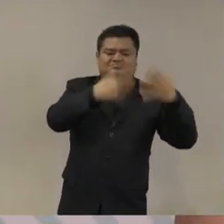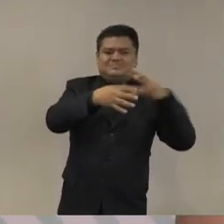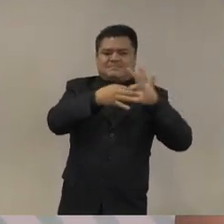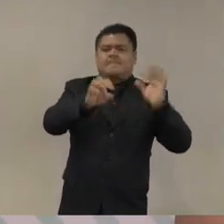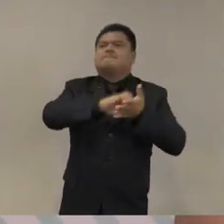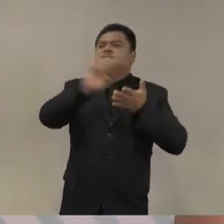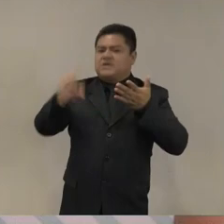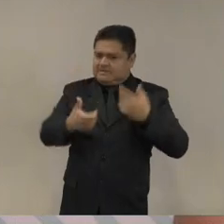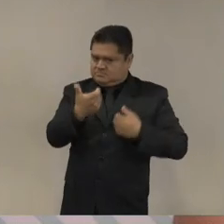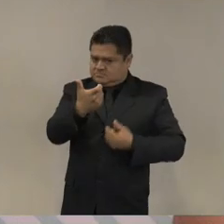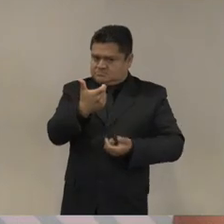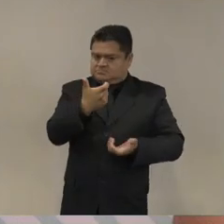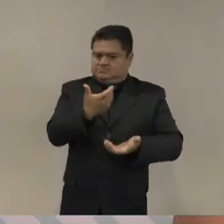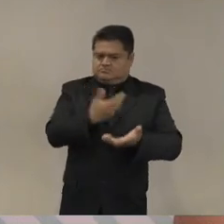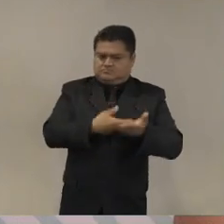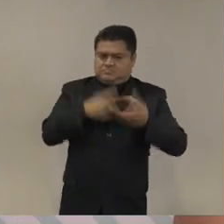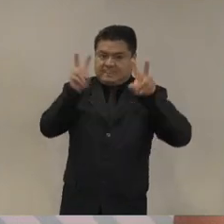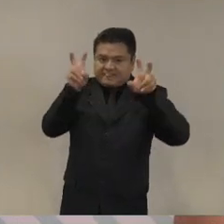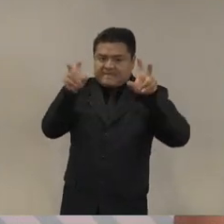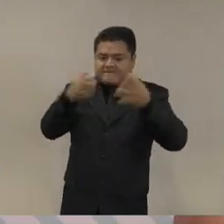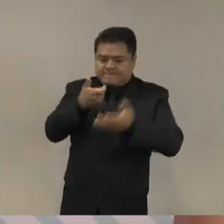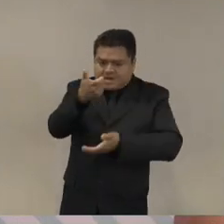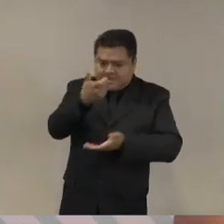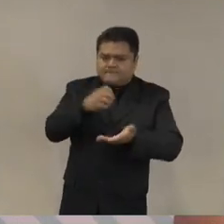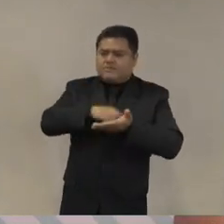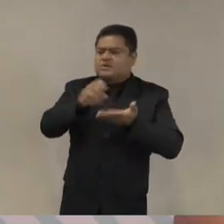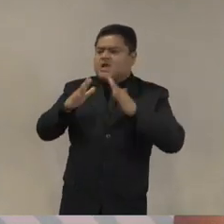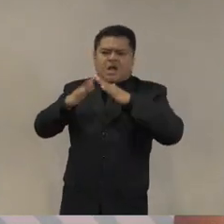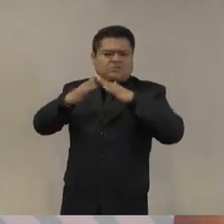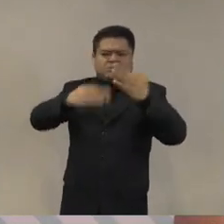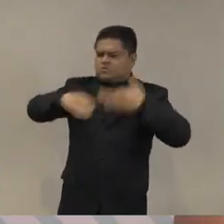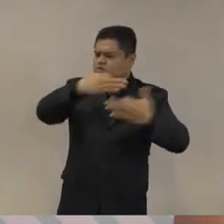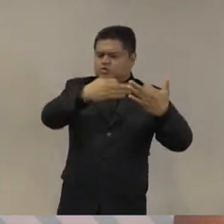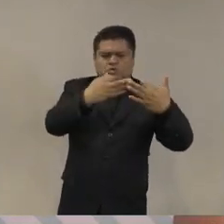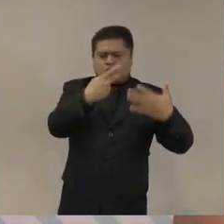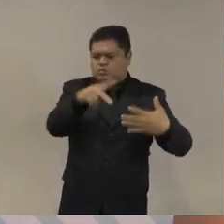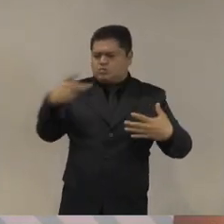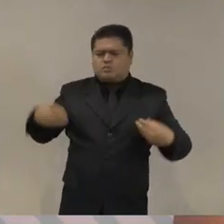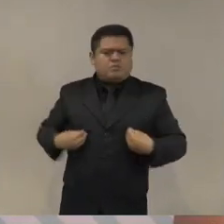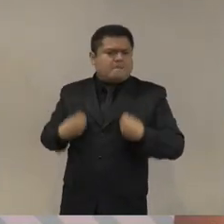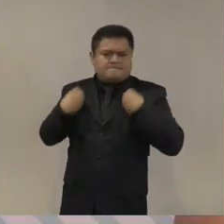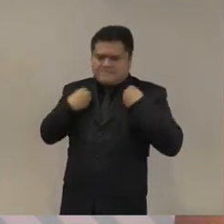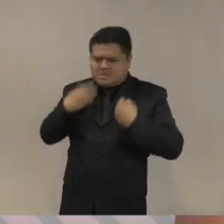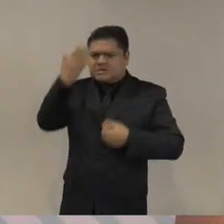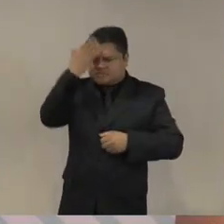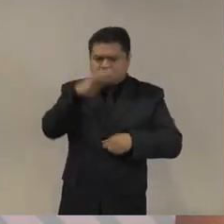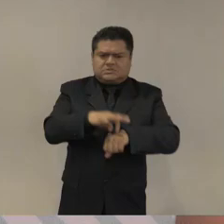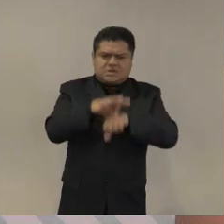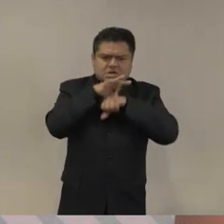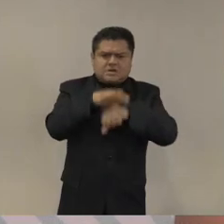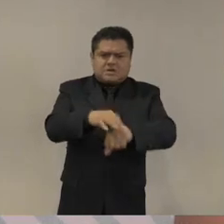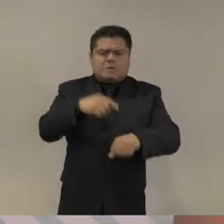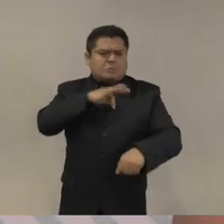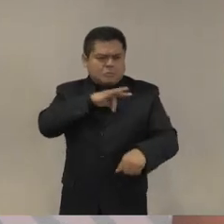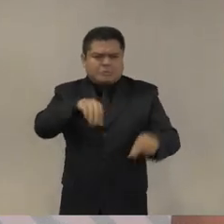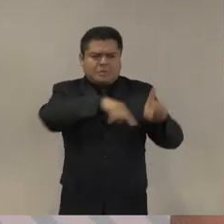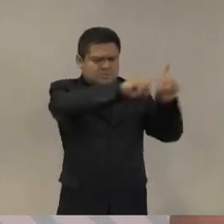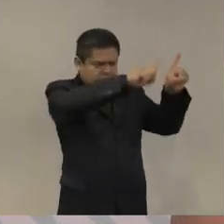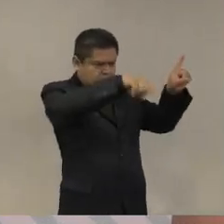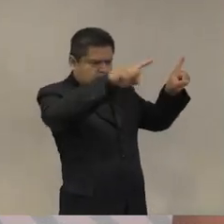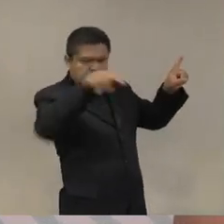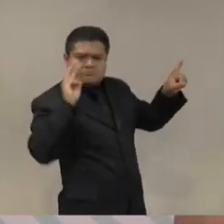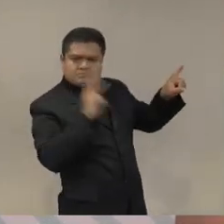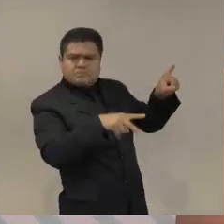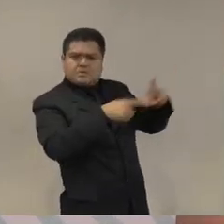económico la relación porque es algo que la gente lo vive lo experimenta uno puede ver gráficas por la pregunta de si